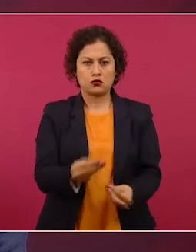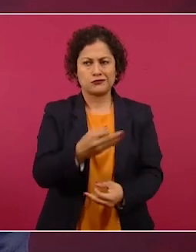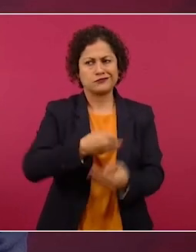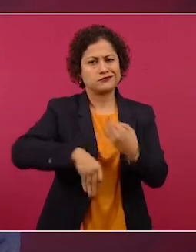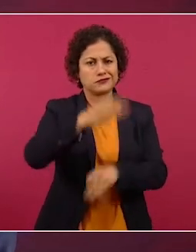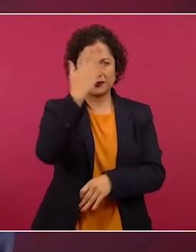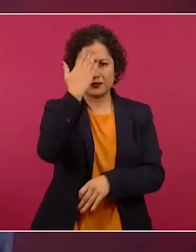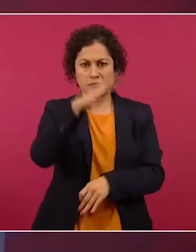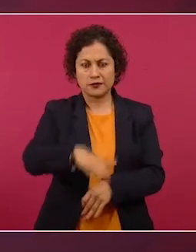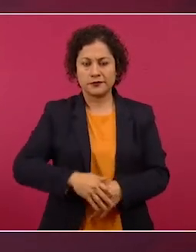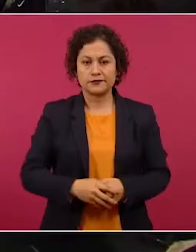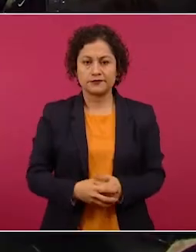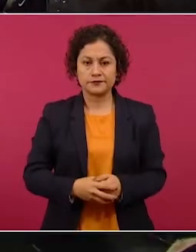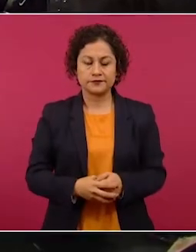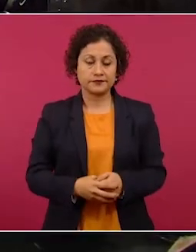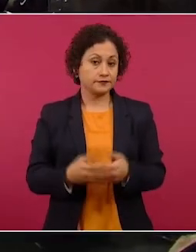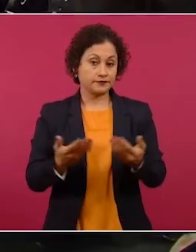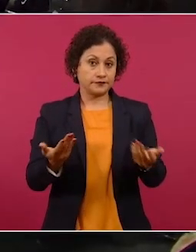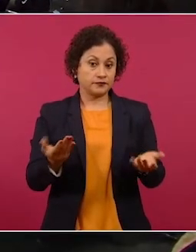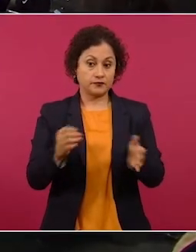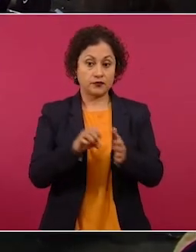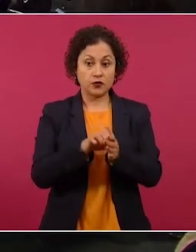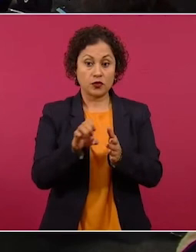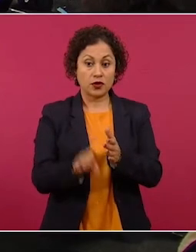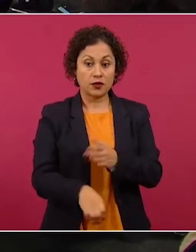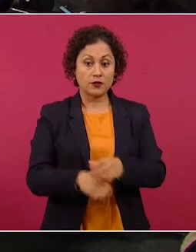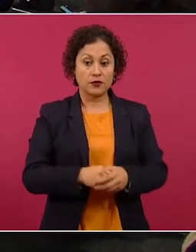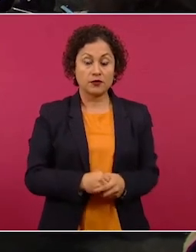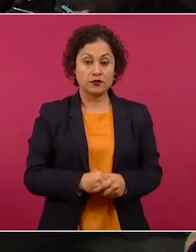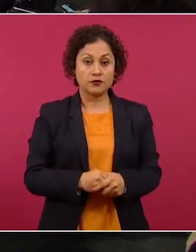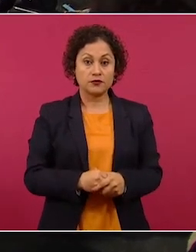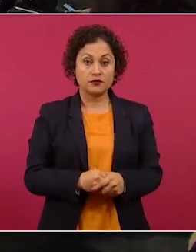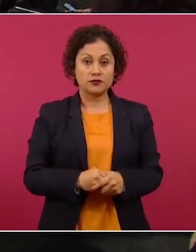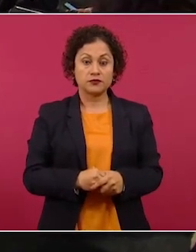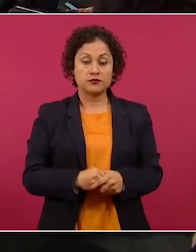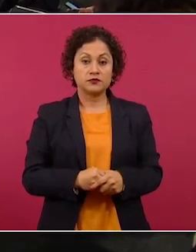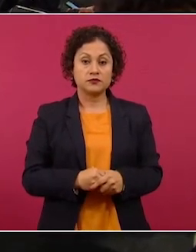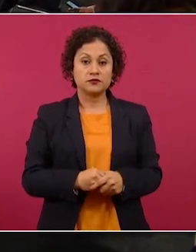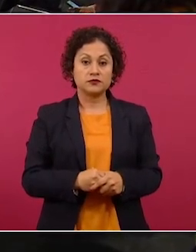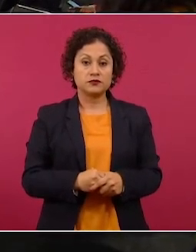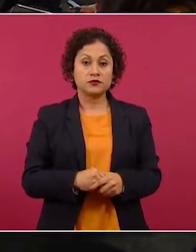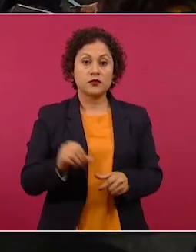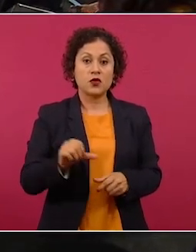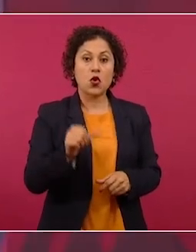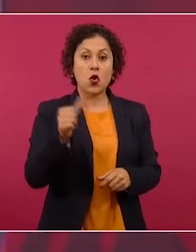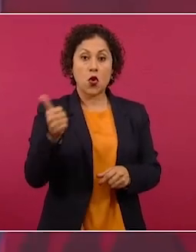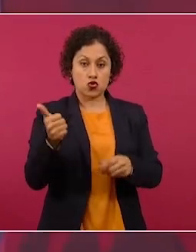como en los otros dos poderes.